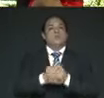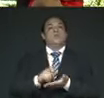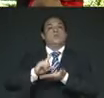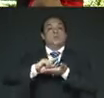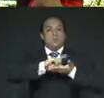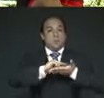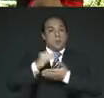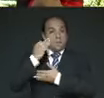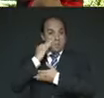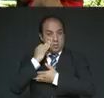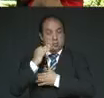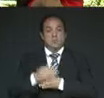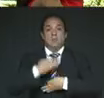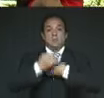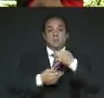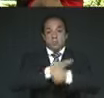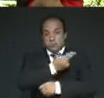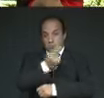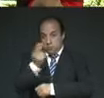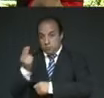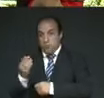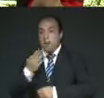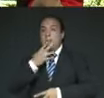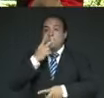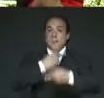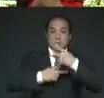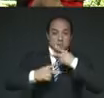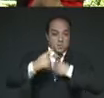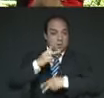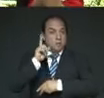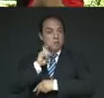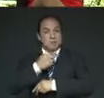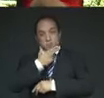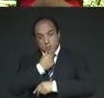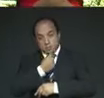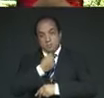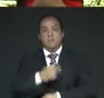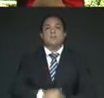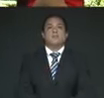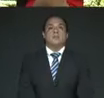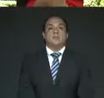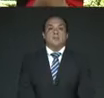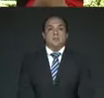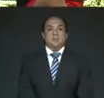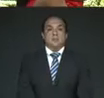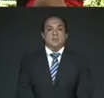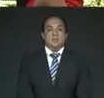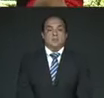Damas y caballeros, sean todas y todos bienvenidos.